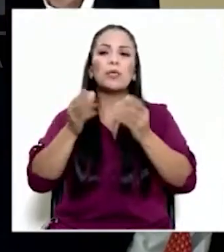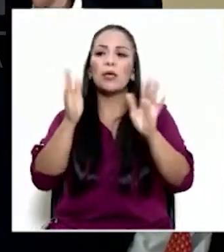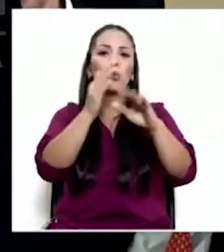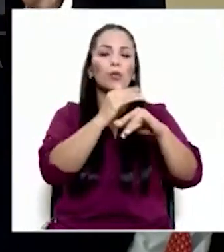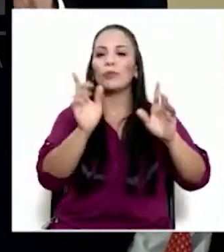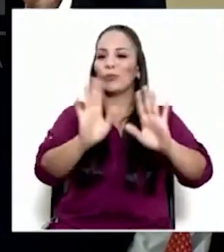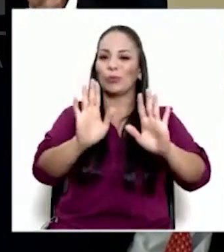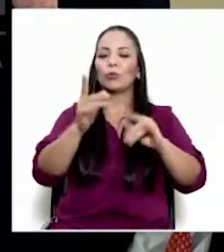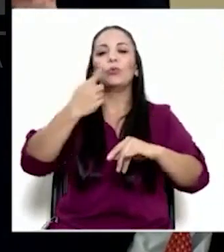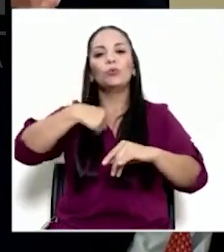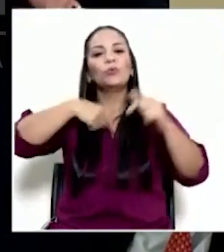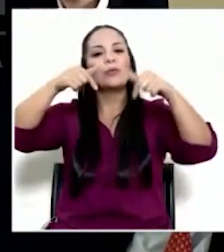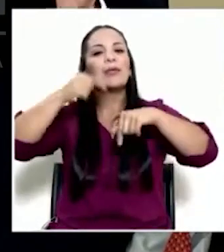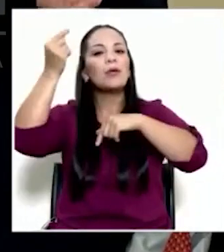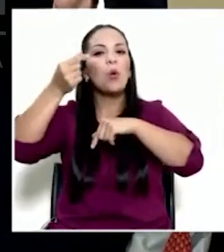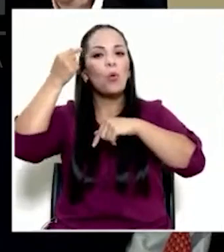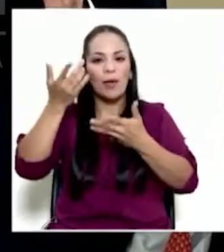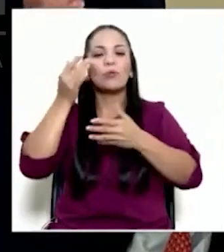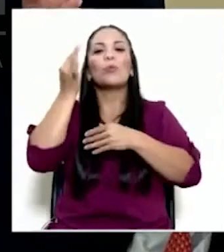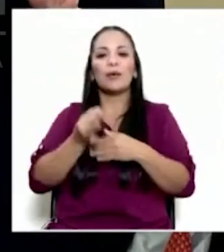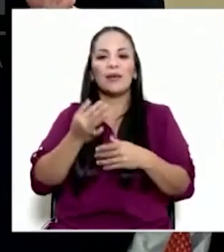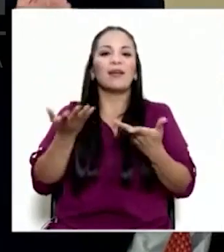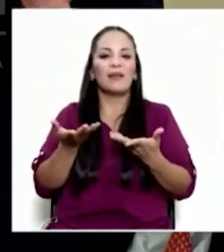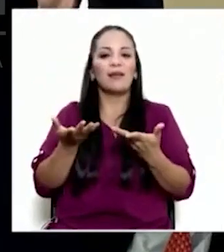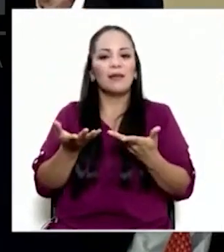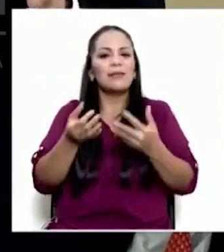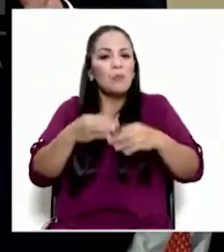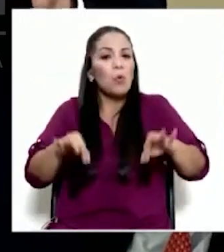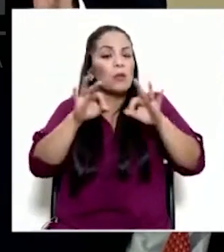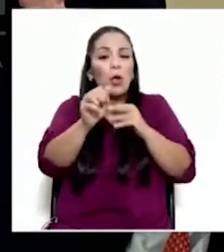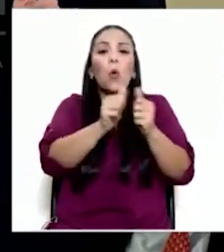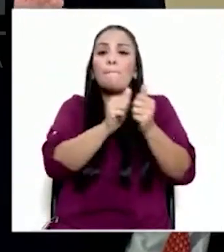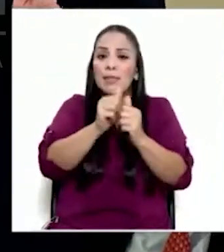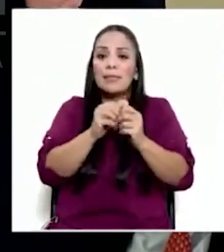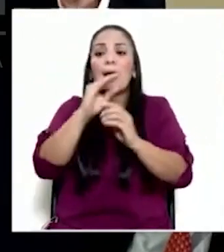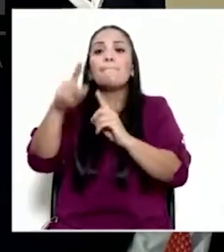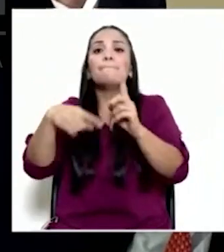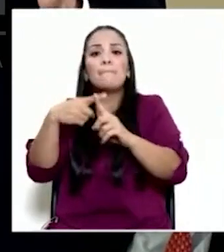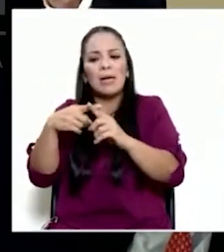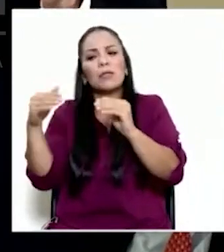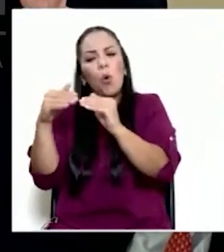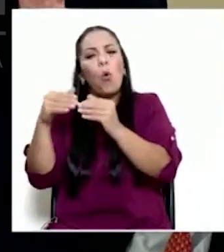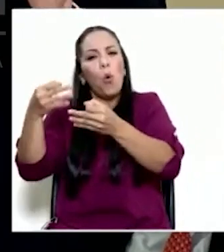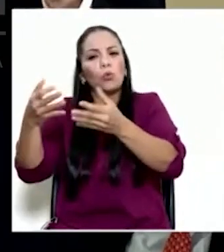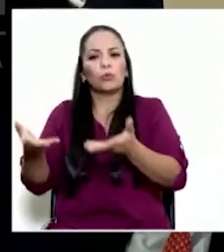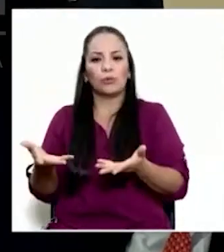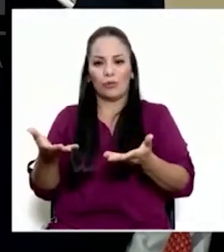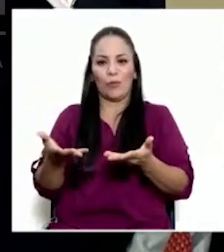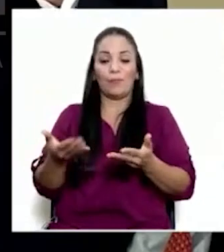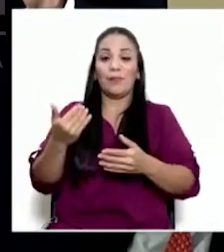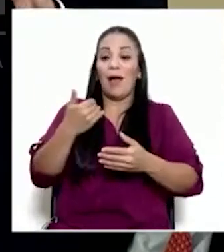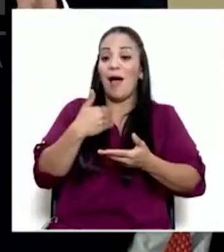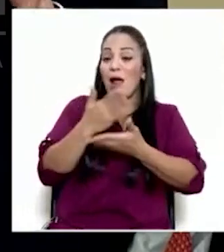que somos es un gobierno que cree en la competencia y en el juego justo. Y si hay prácticas